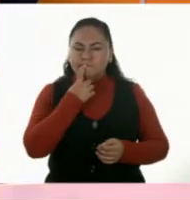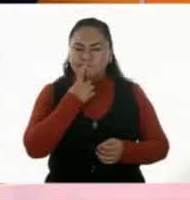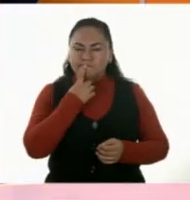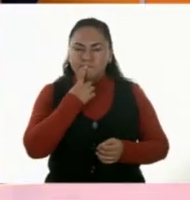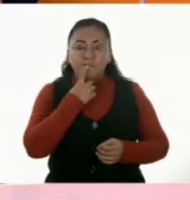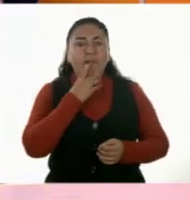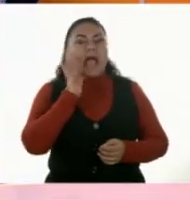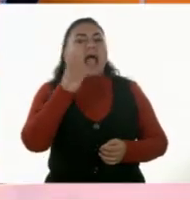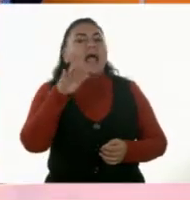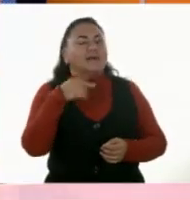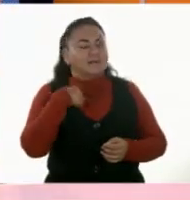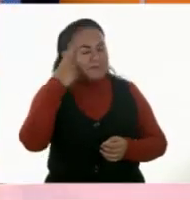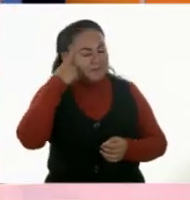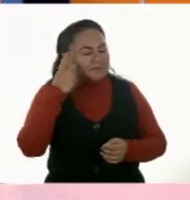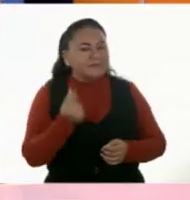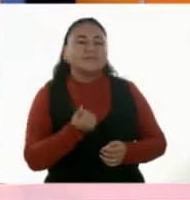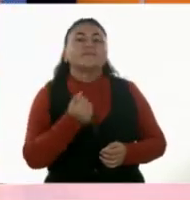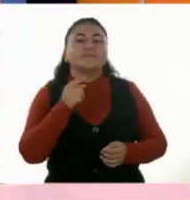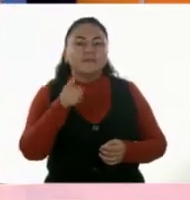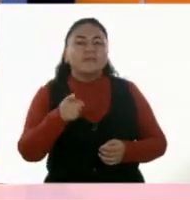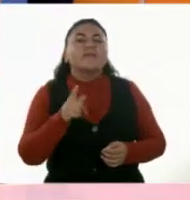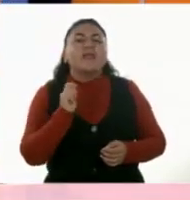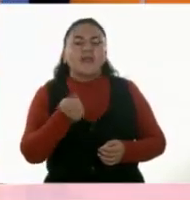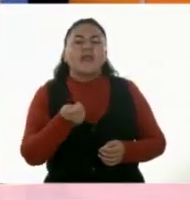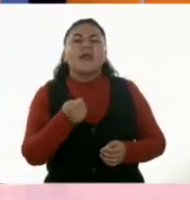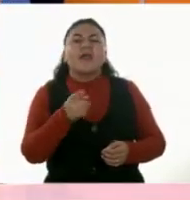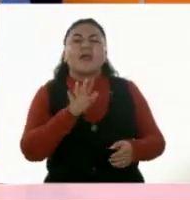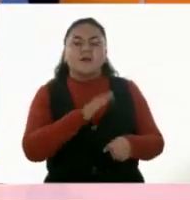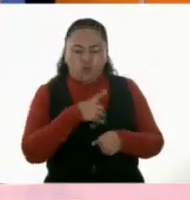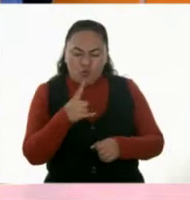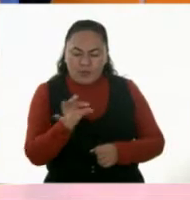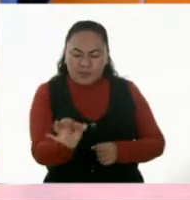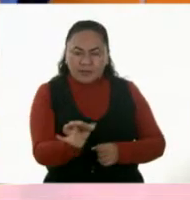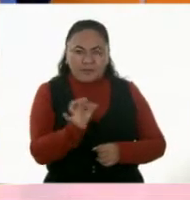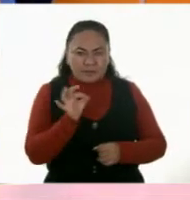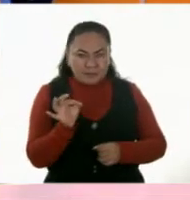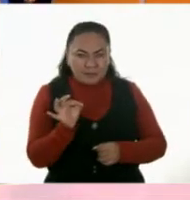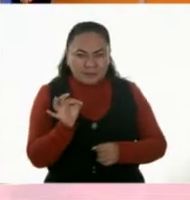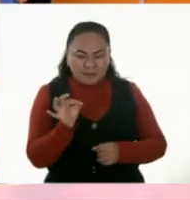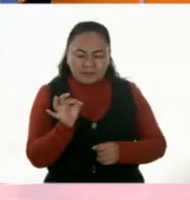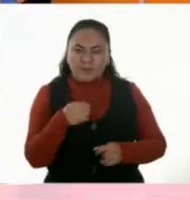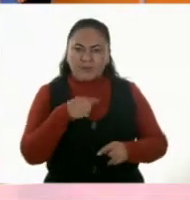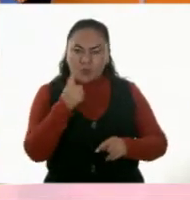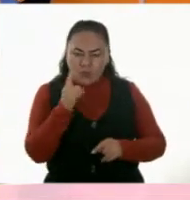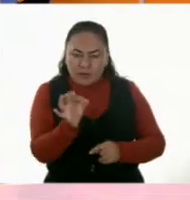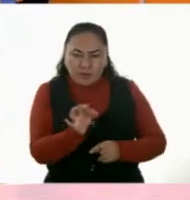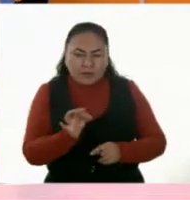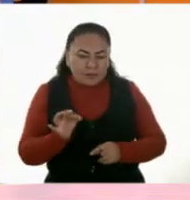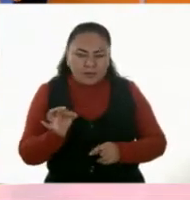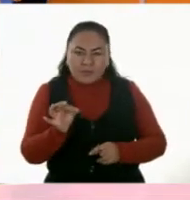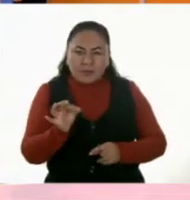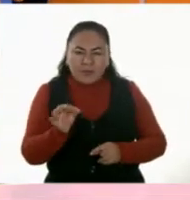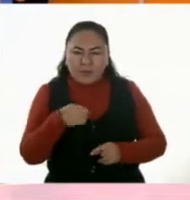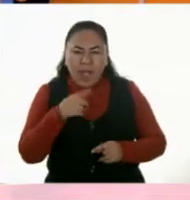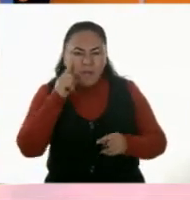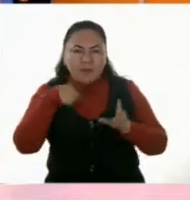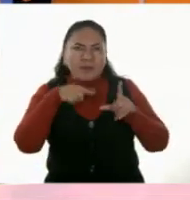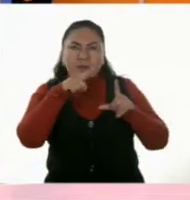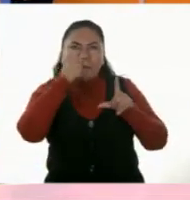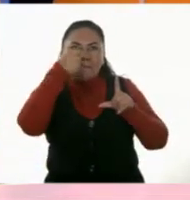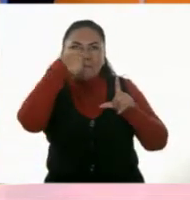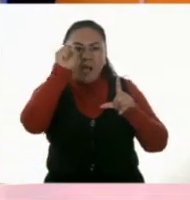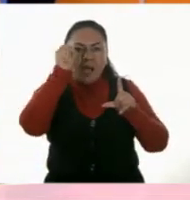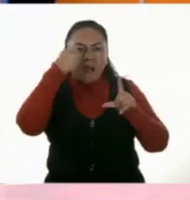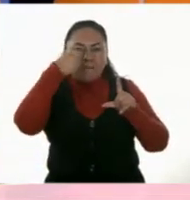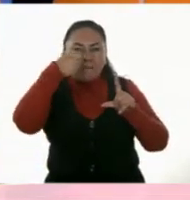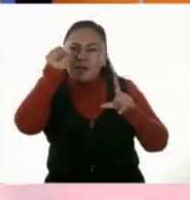ya sé. A ver, se me ocurre tomar solamente una de las fichas y entonces ir como palomeando, por así